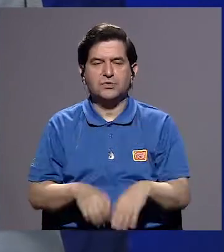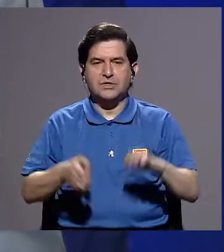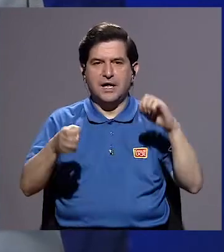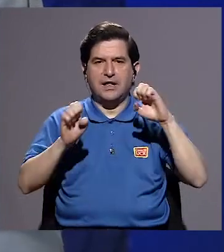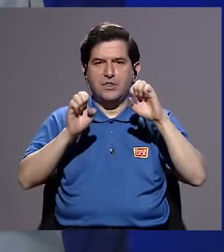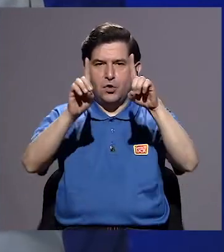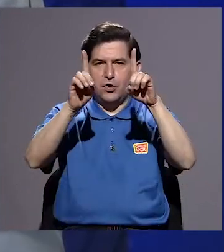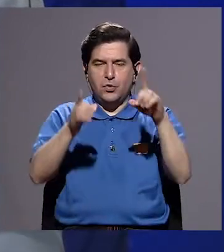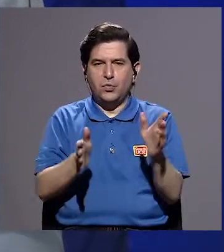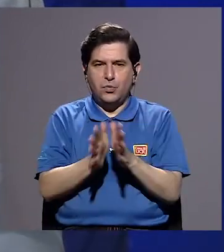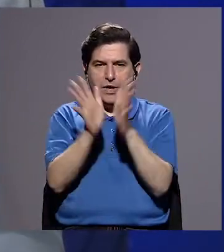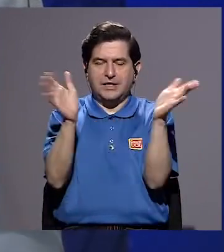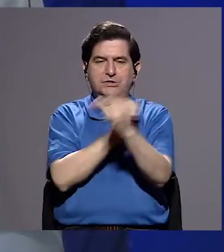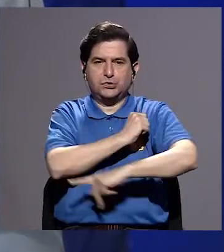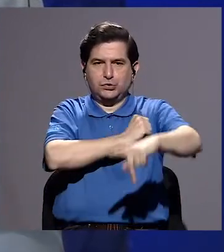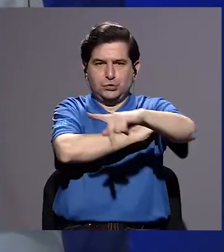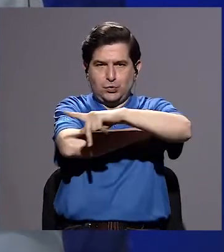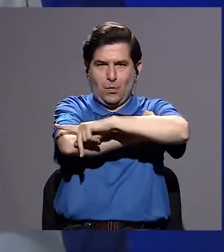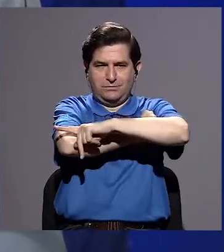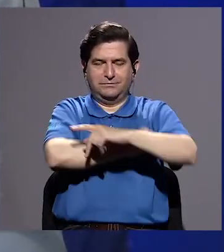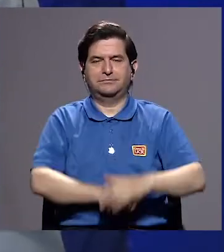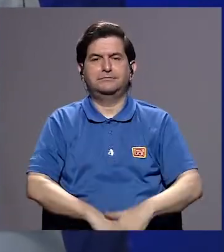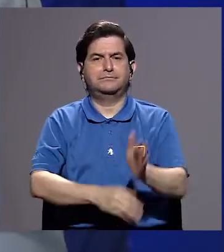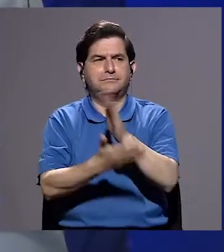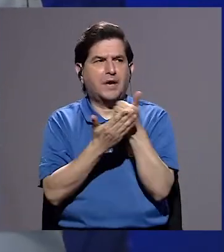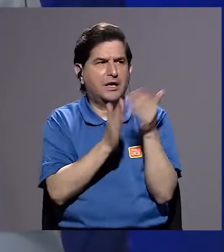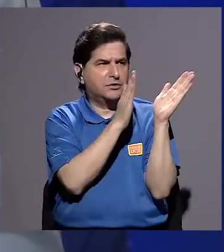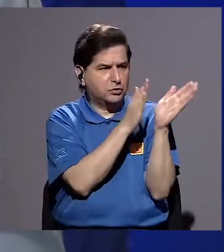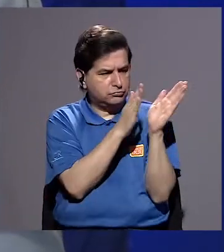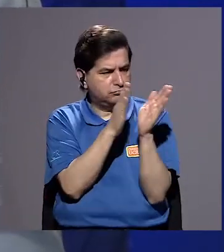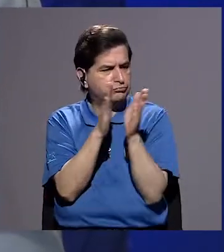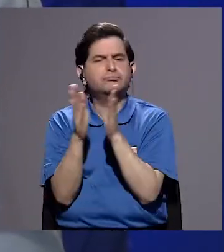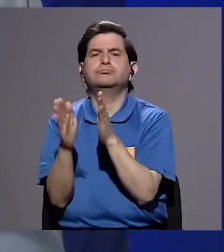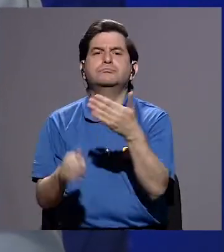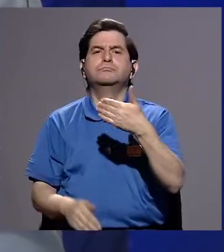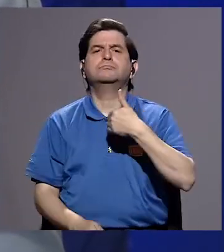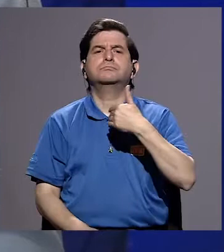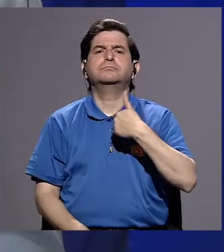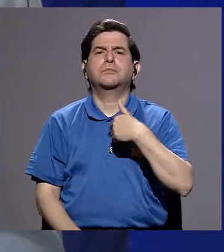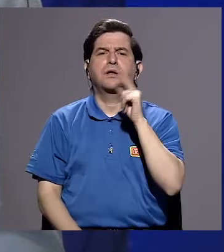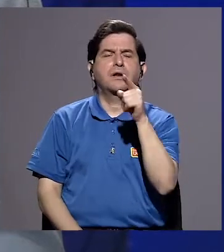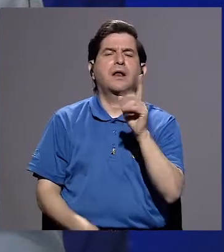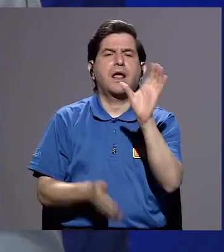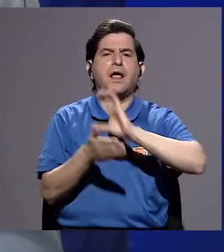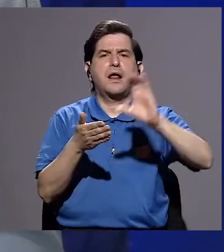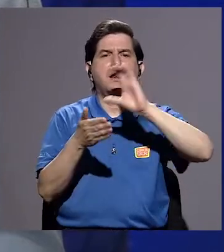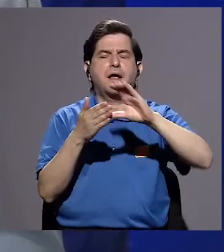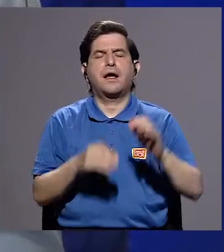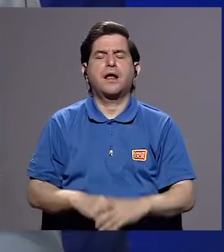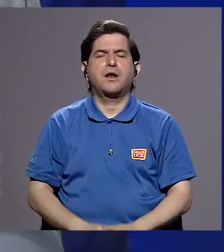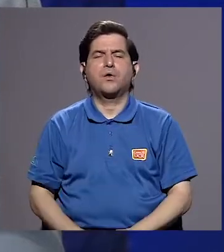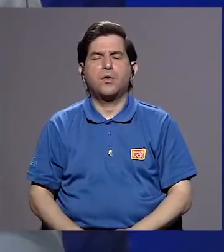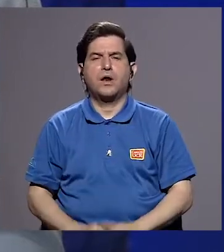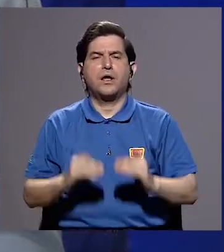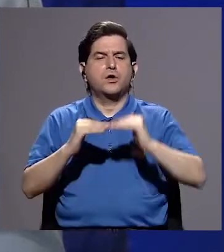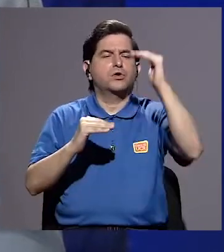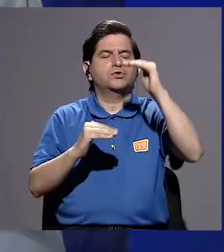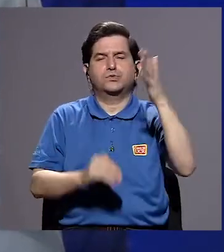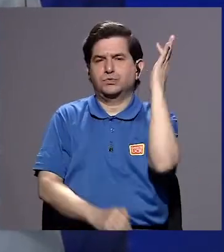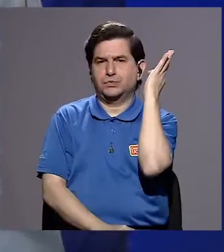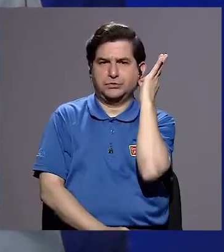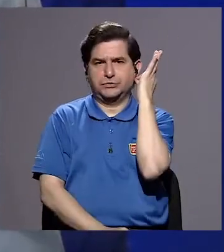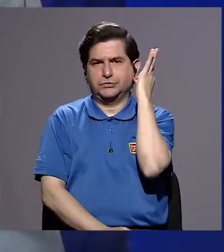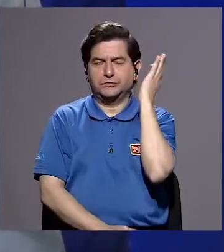pública de este país y parte de su formación la obtuvo en el Colegio Superior de Señoritas.